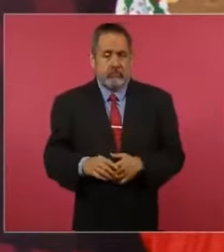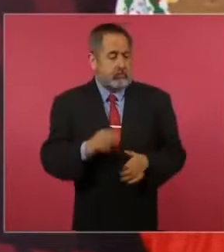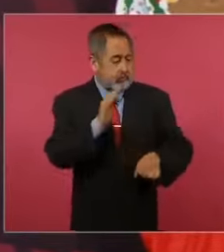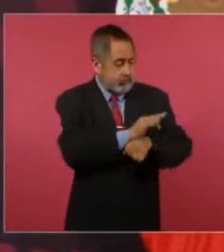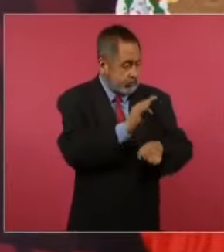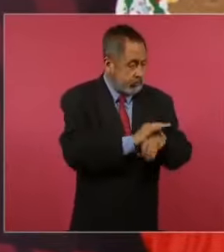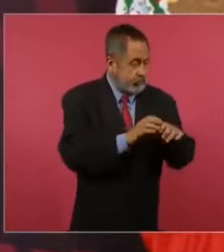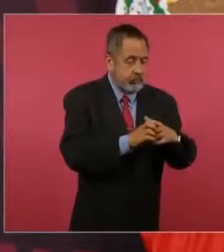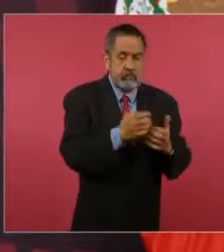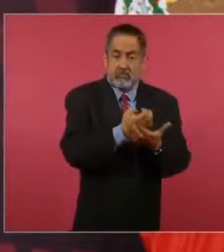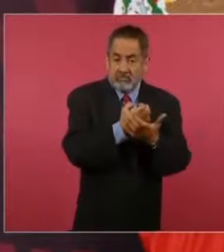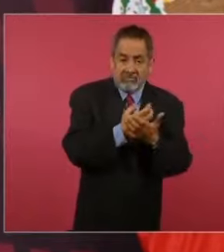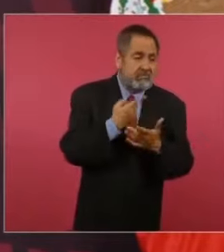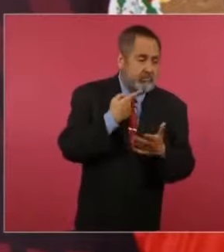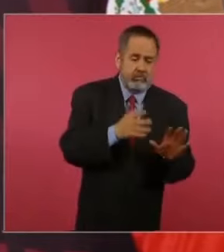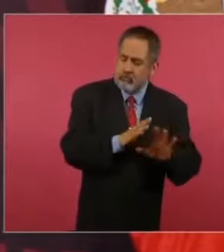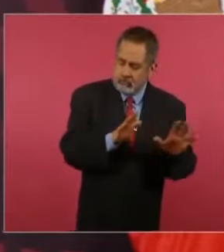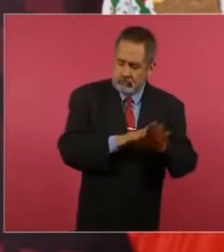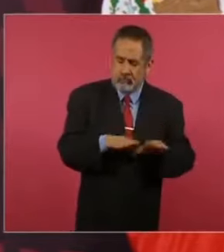político,